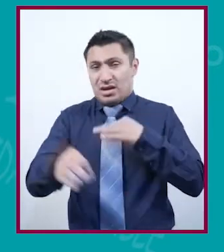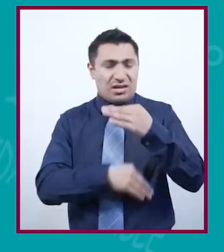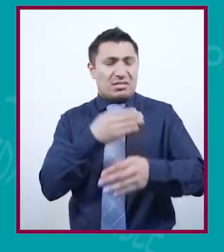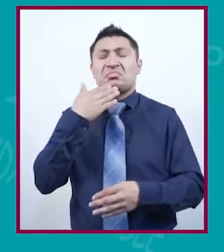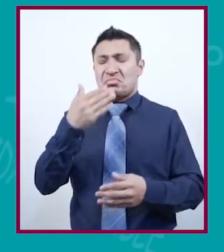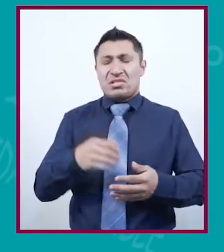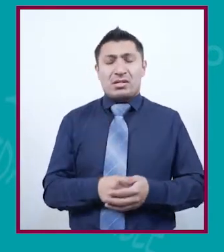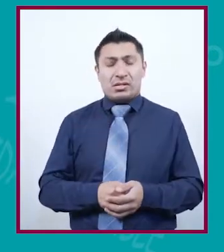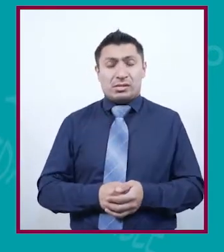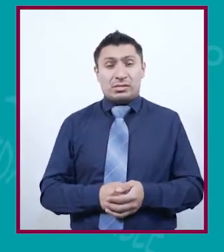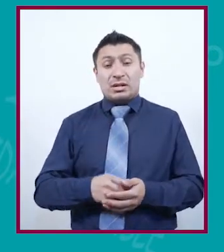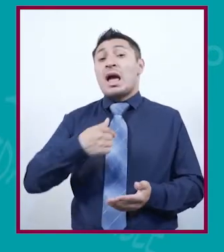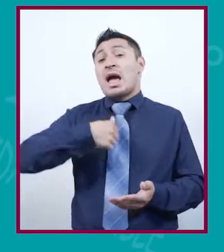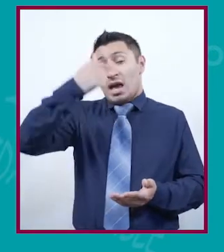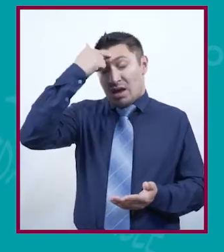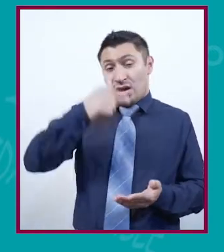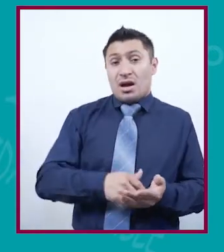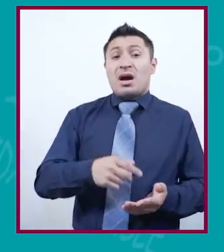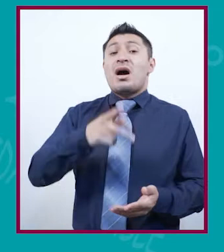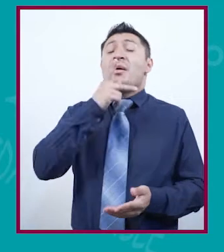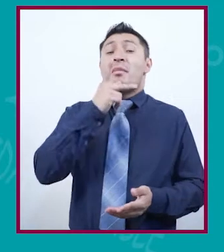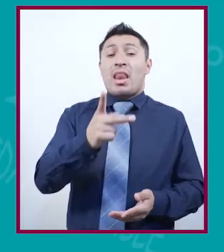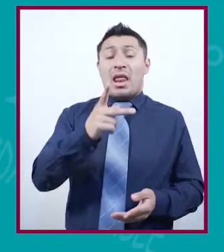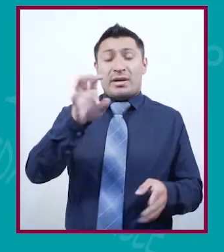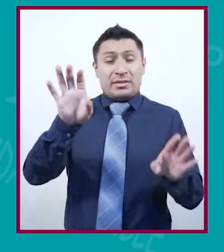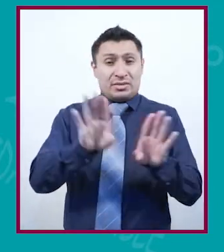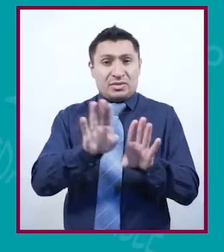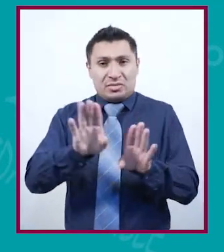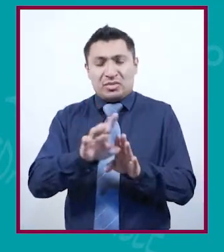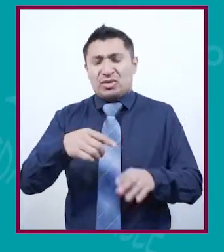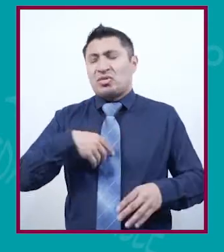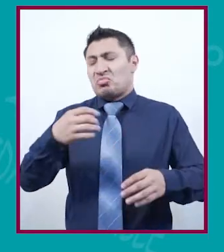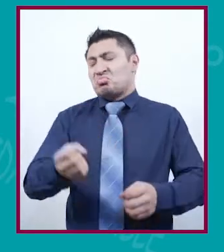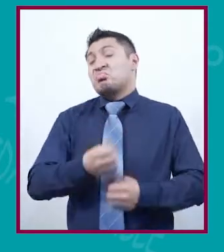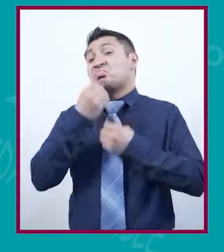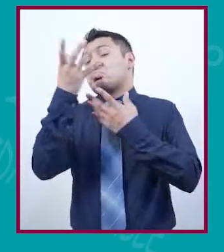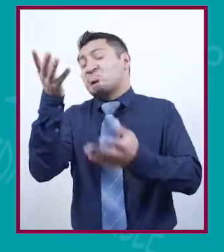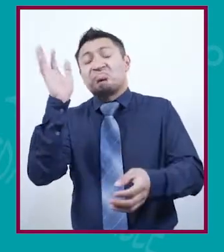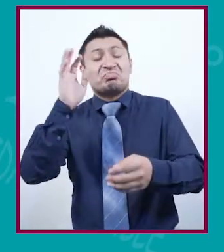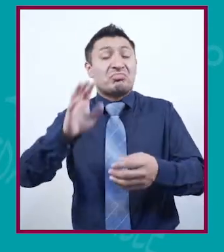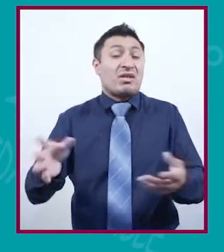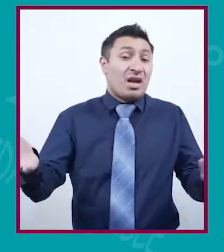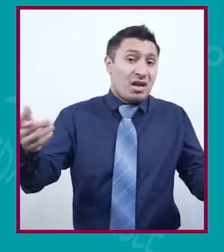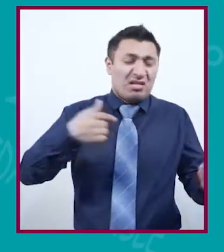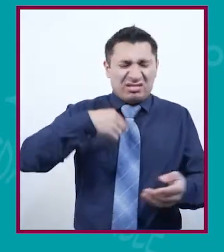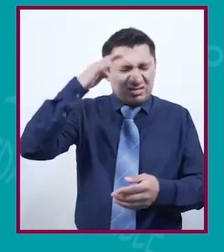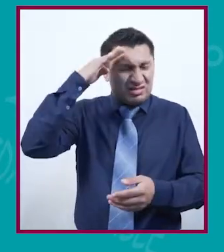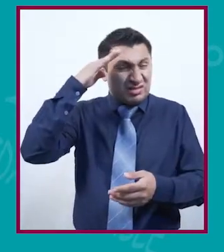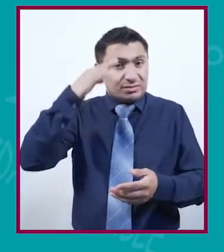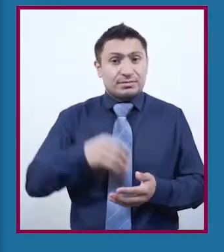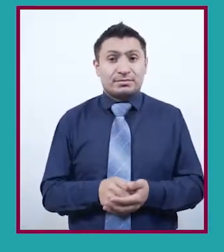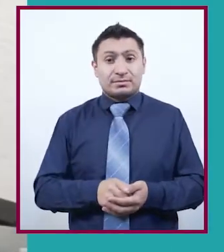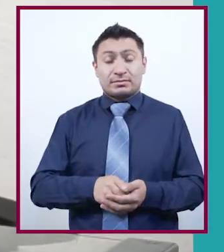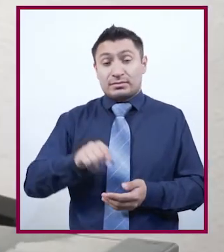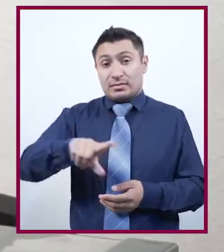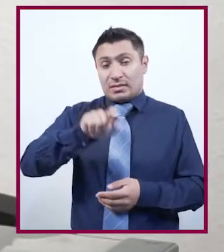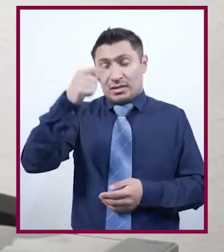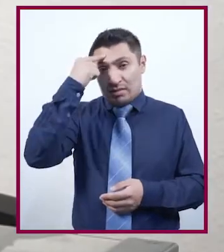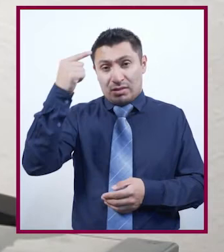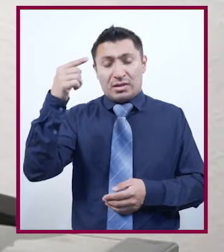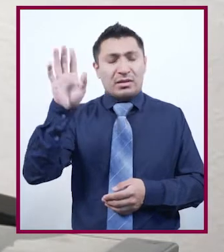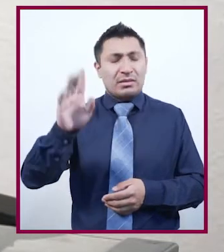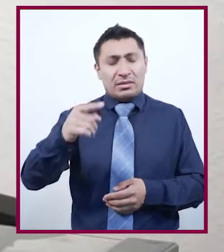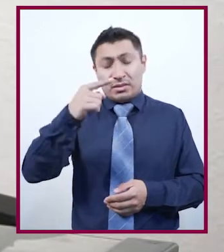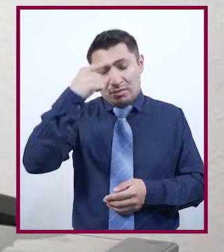así. Pues yo creo que con la palabra me gustaría, bueno, los defiendo expresando, yo creo, pienso. Aunque para